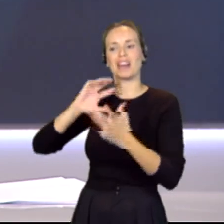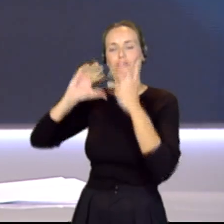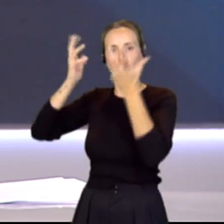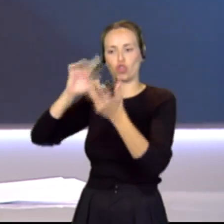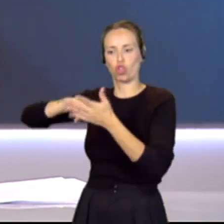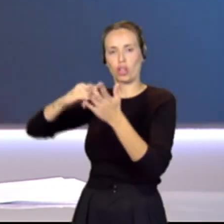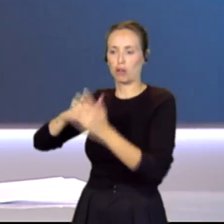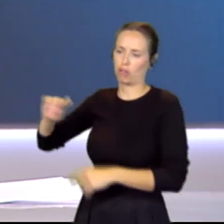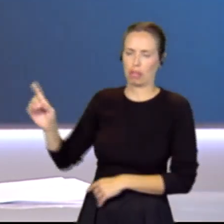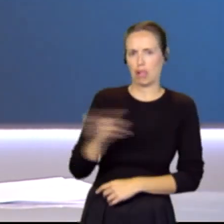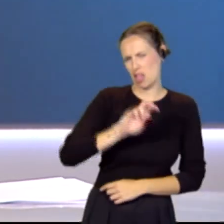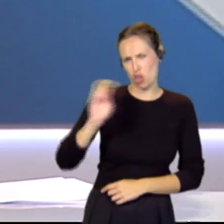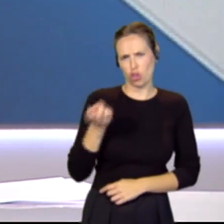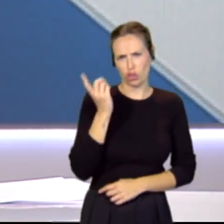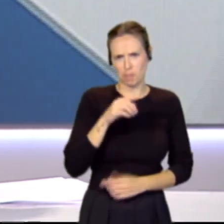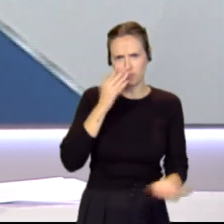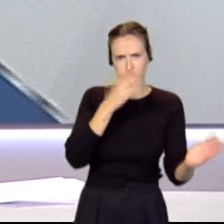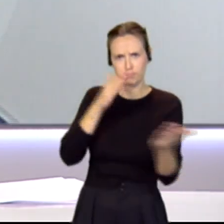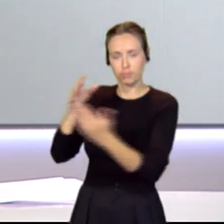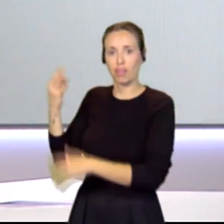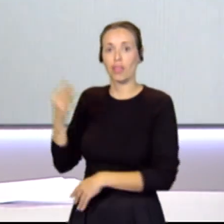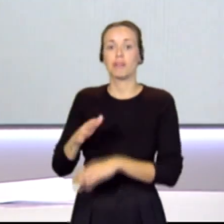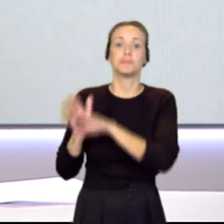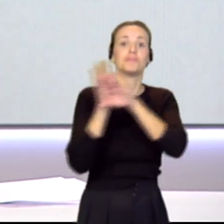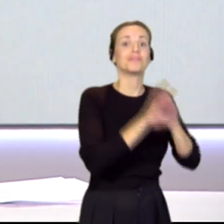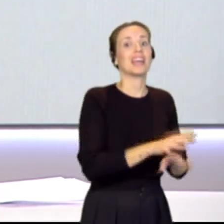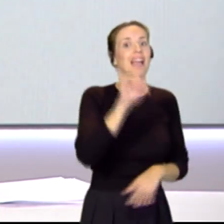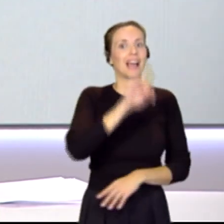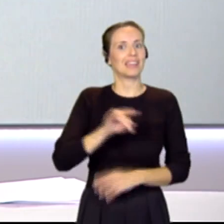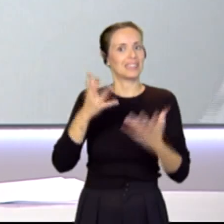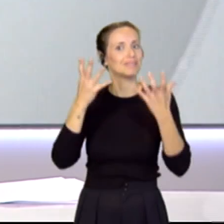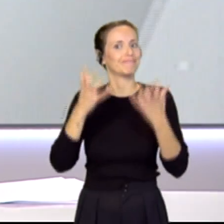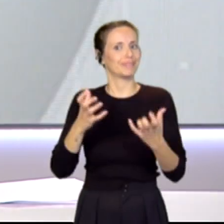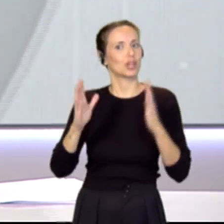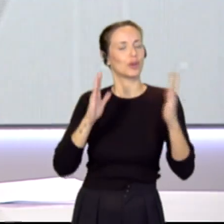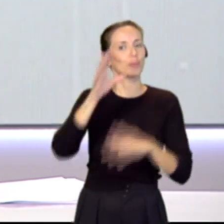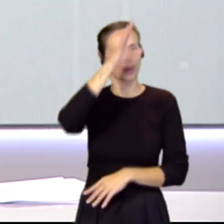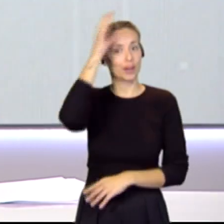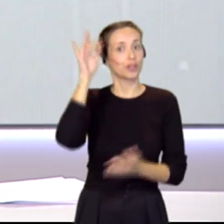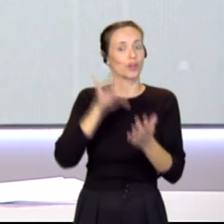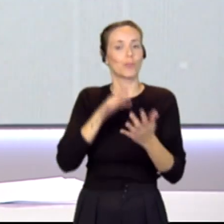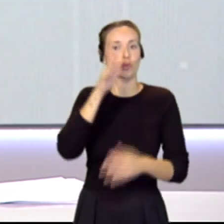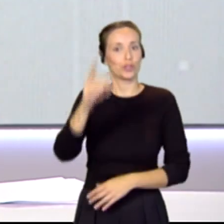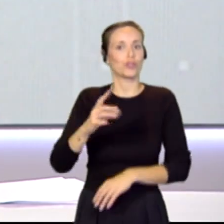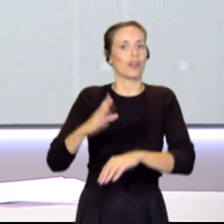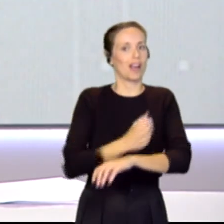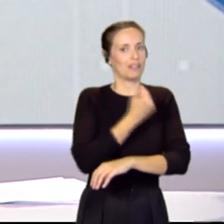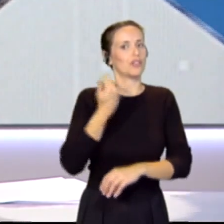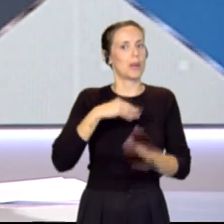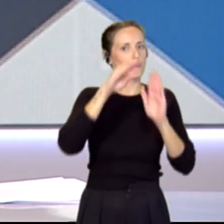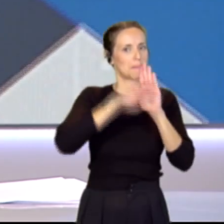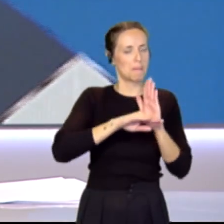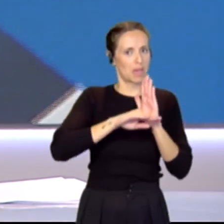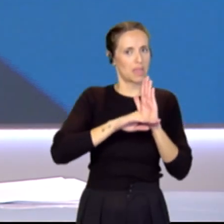Canarias se prepara para un verano seco y con alto riesgo de incendio forestal. El Cabildo de Tenerife ya ha empezado a tomar medidas y lo vamos a